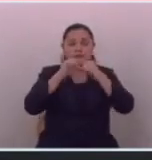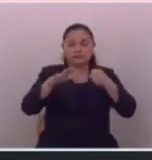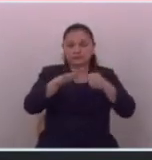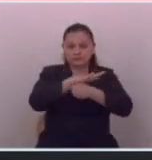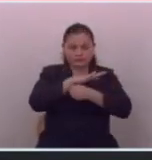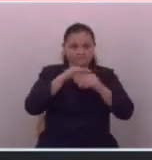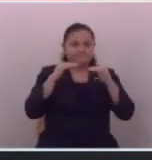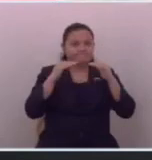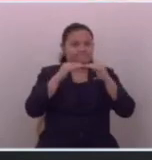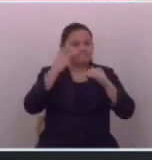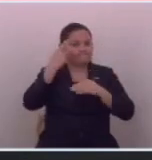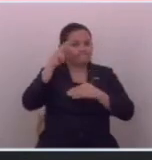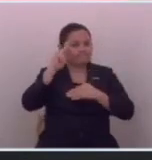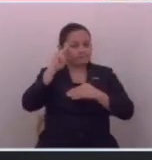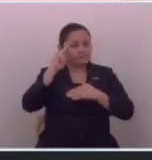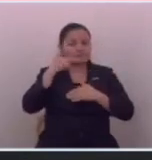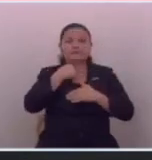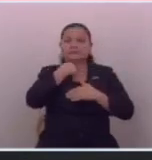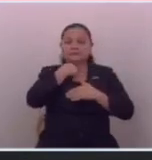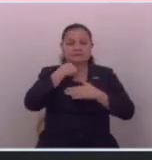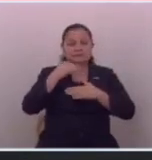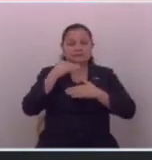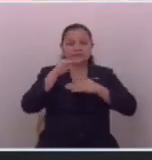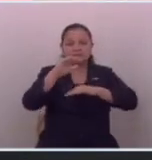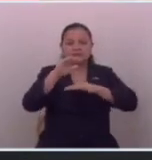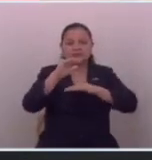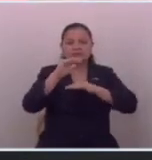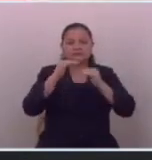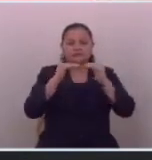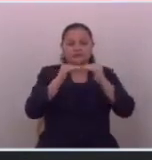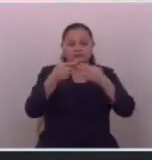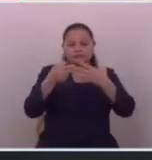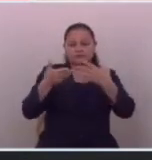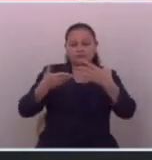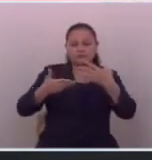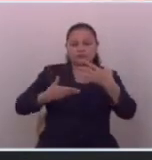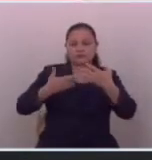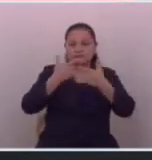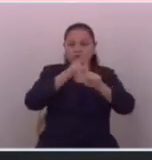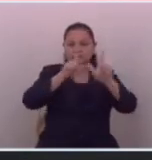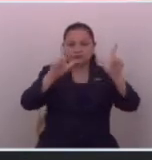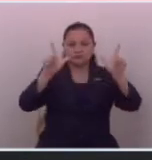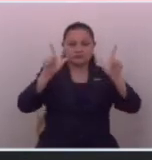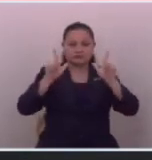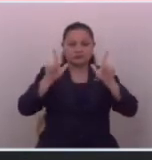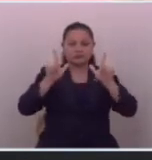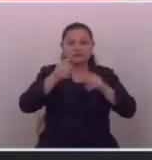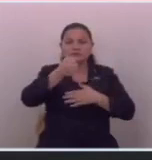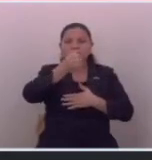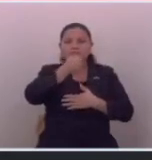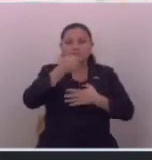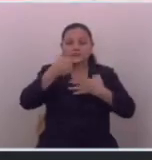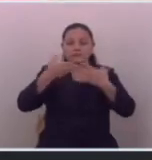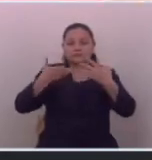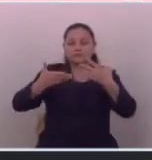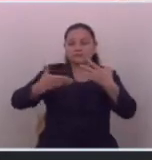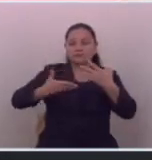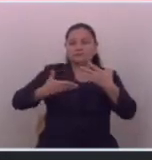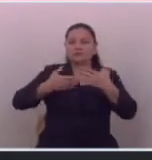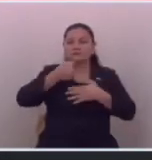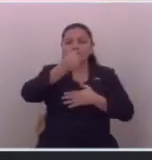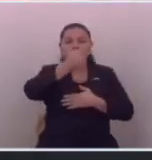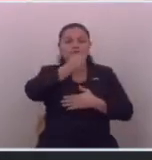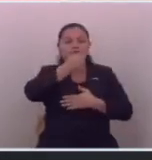también es coartar y limitar el derecho a la libertad de prensa el derecho a la